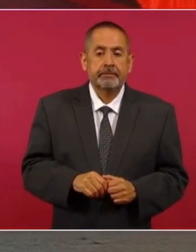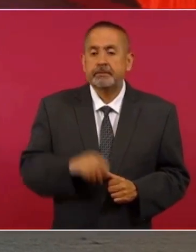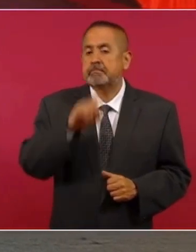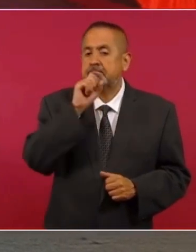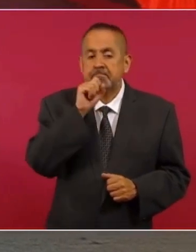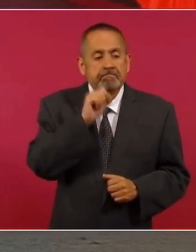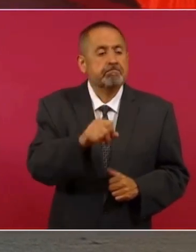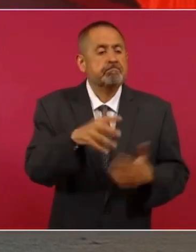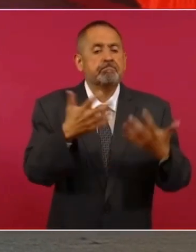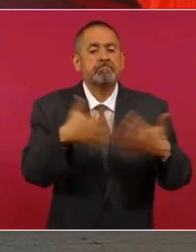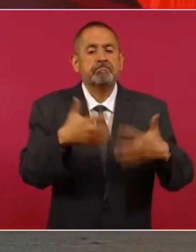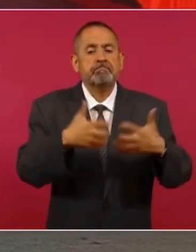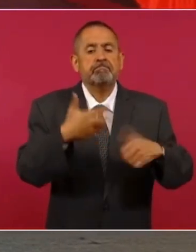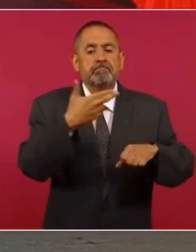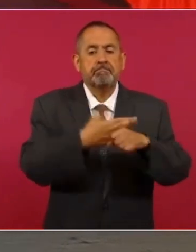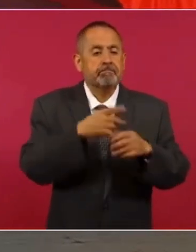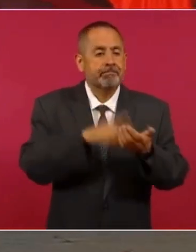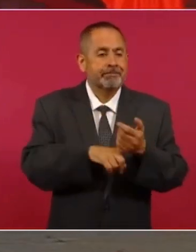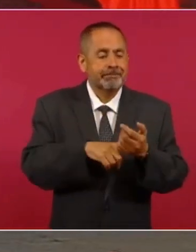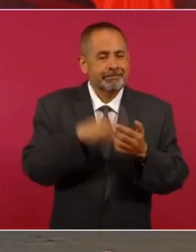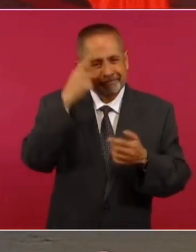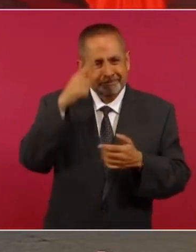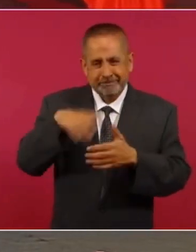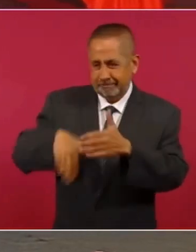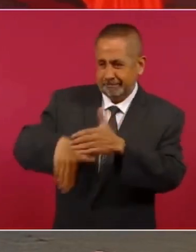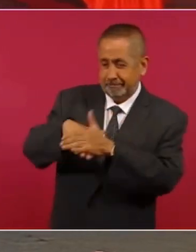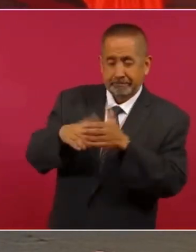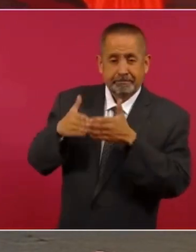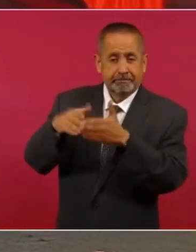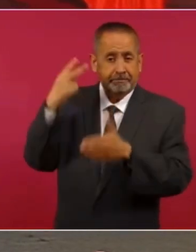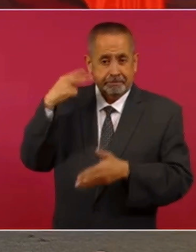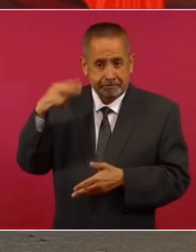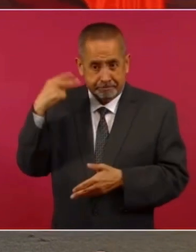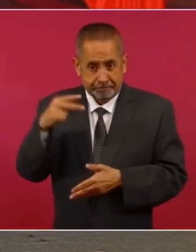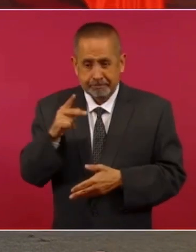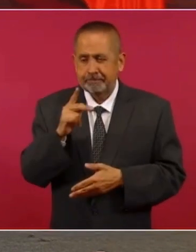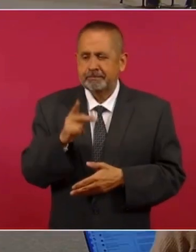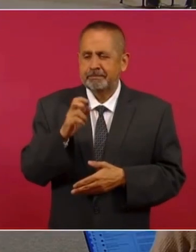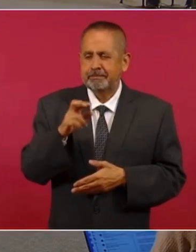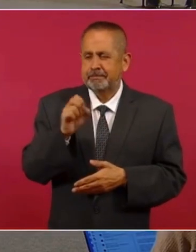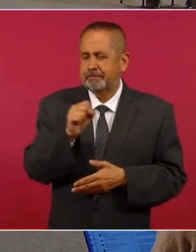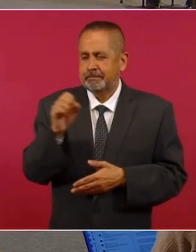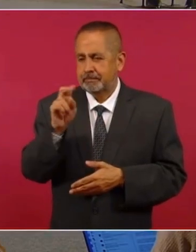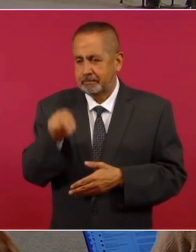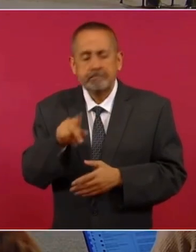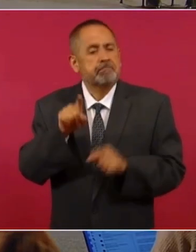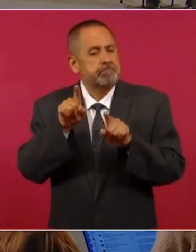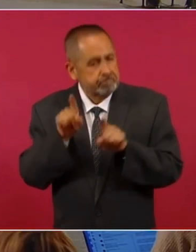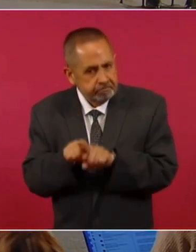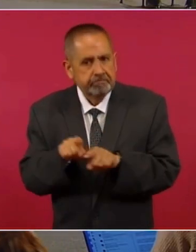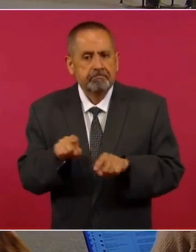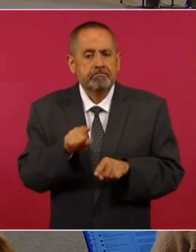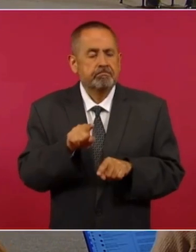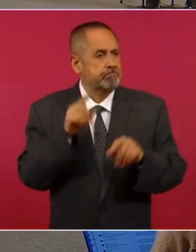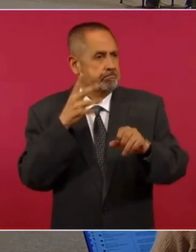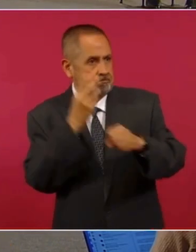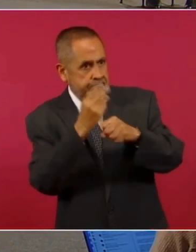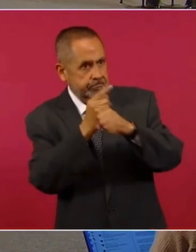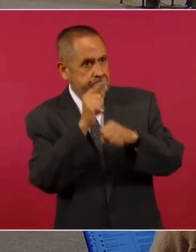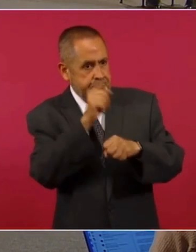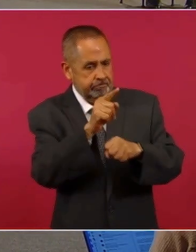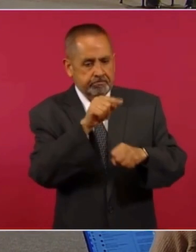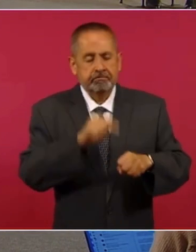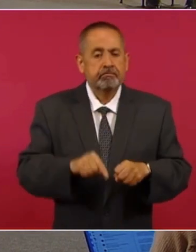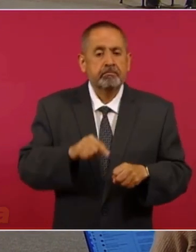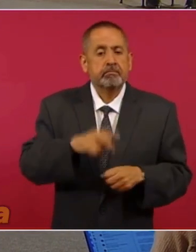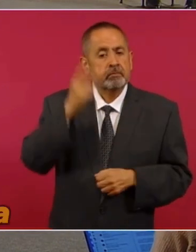constructora que hizo el puerto de Veracruz, Pearson, que era el dueño de